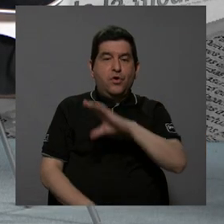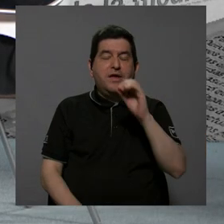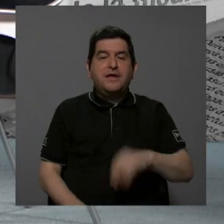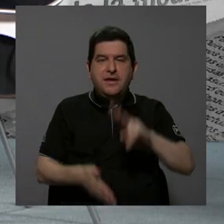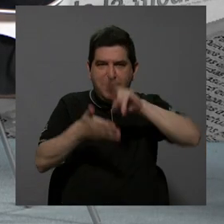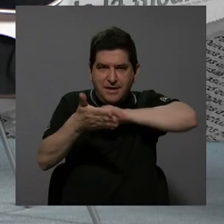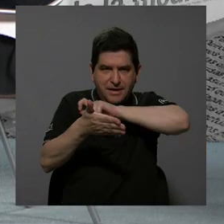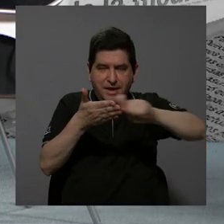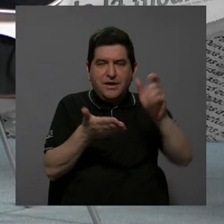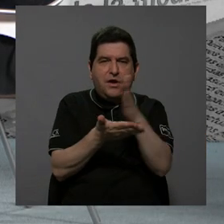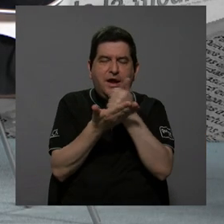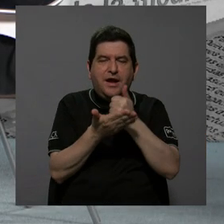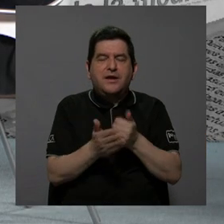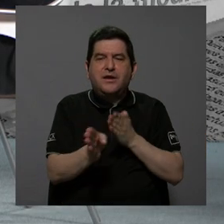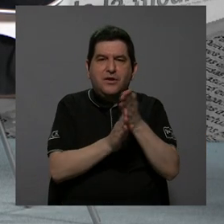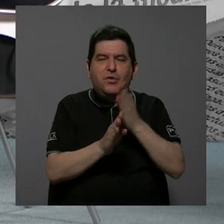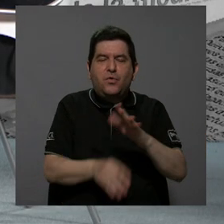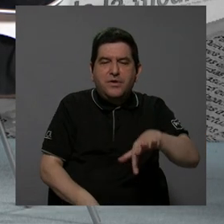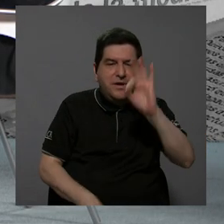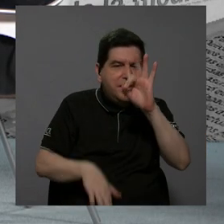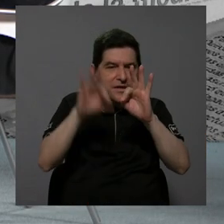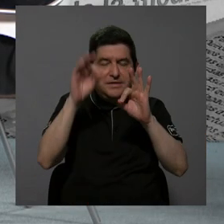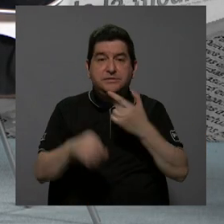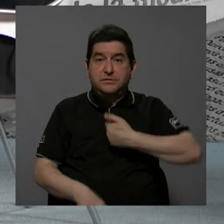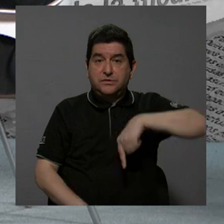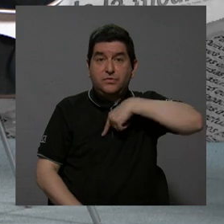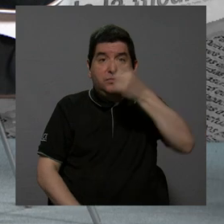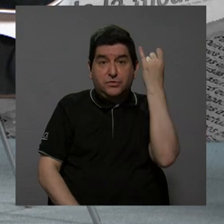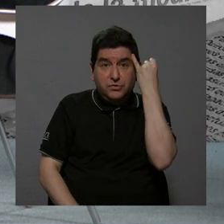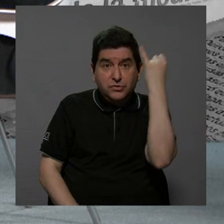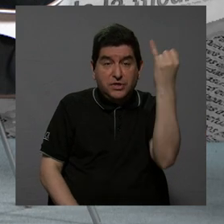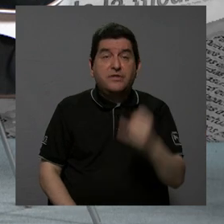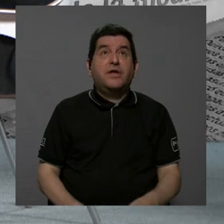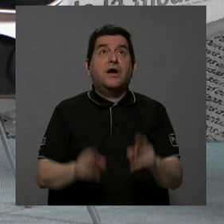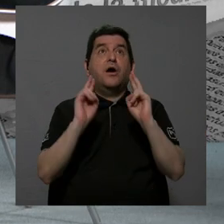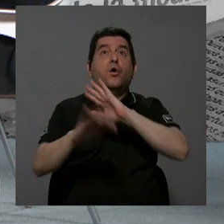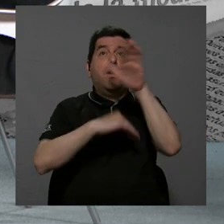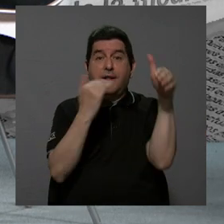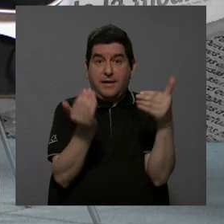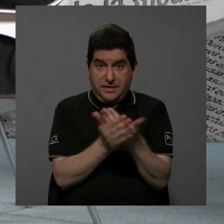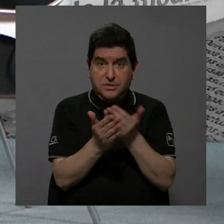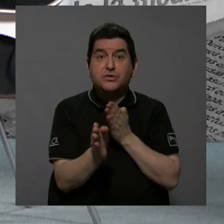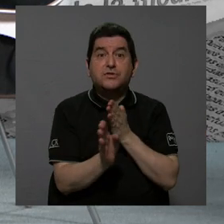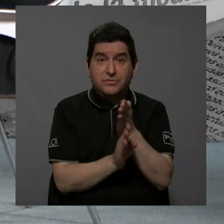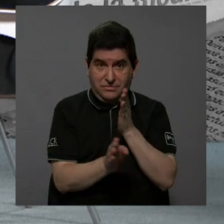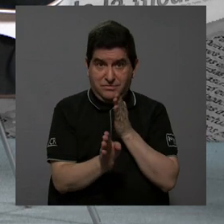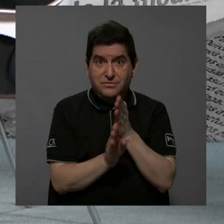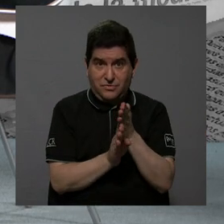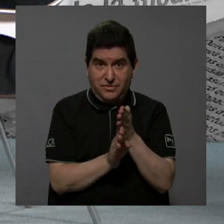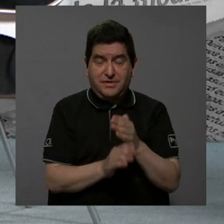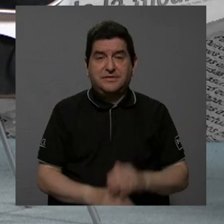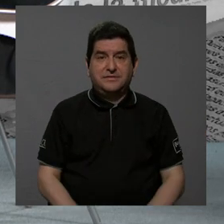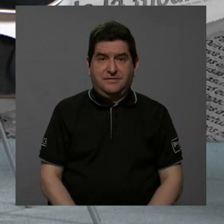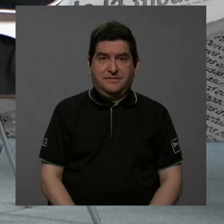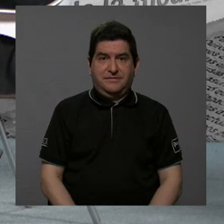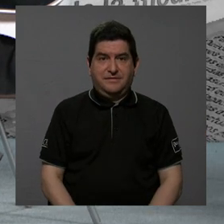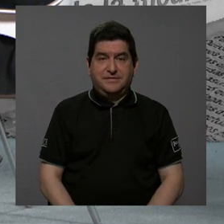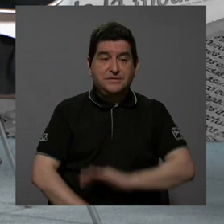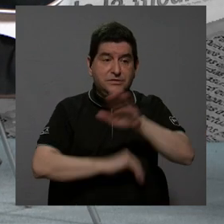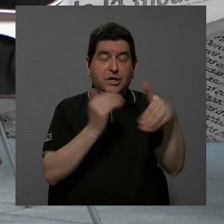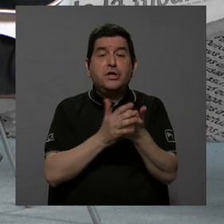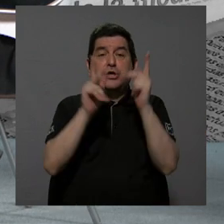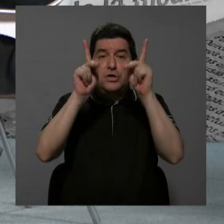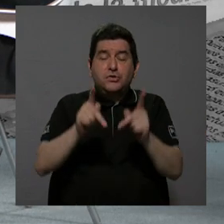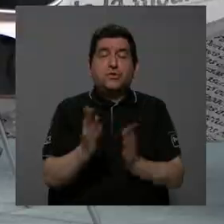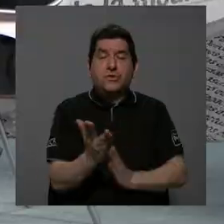está haciendo en algunas carreras seleccionadas. La intención nuestra sería poder hacerlo, ojalá, en todas, en todas las personas, en todas las carreras, en todas las